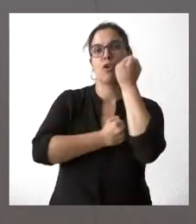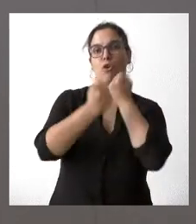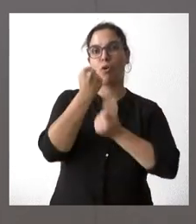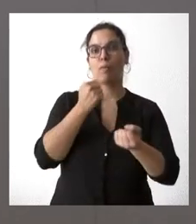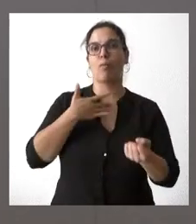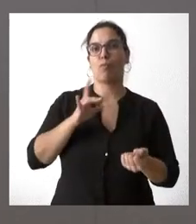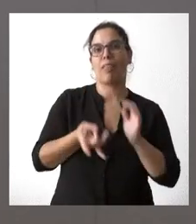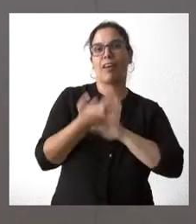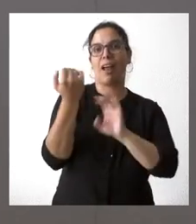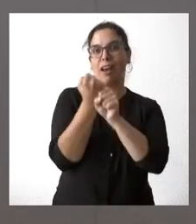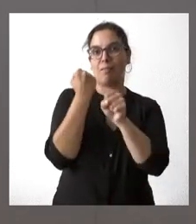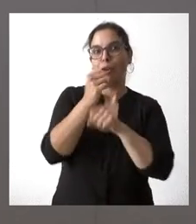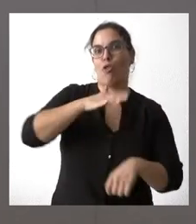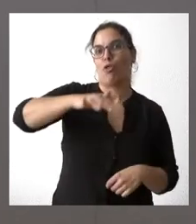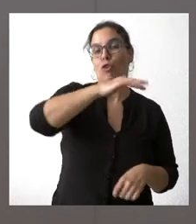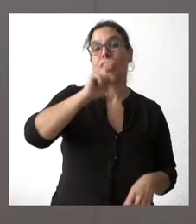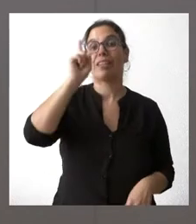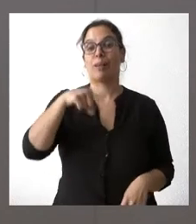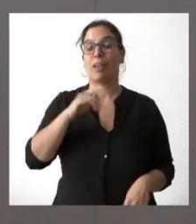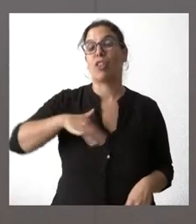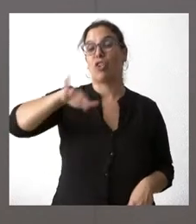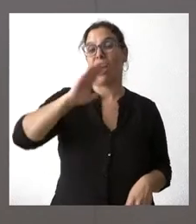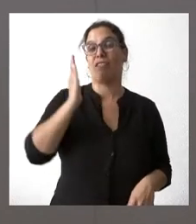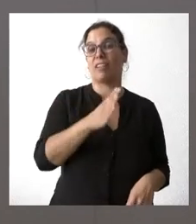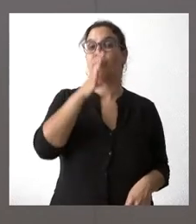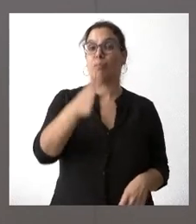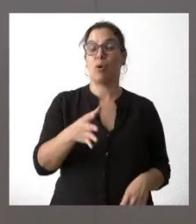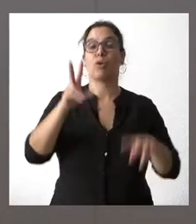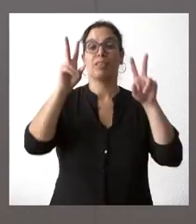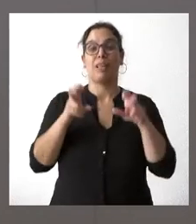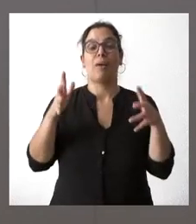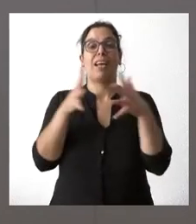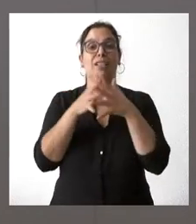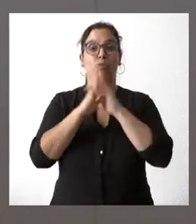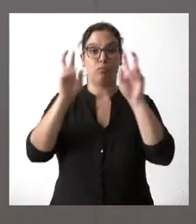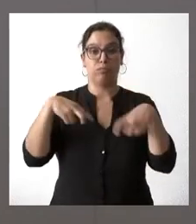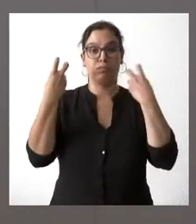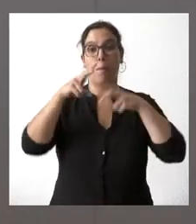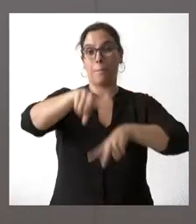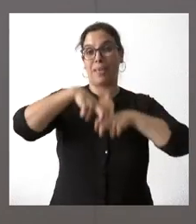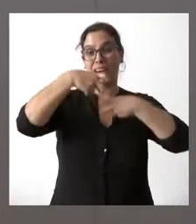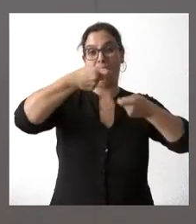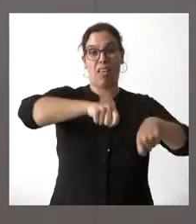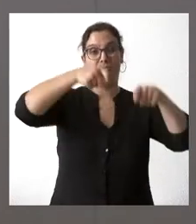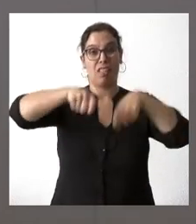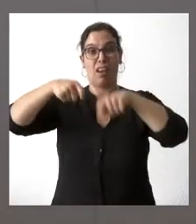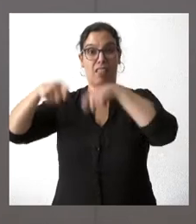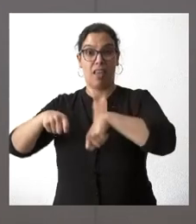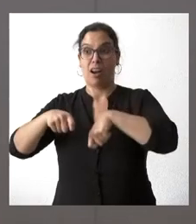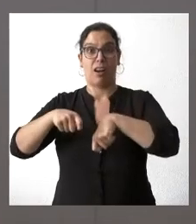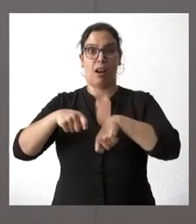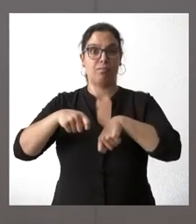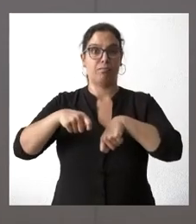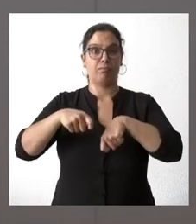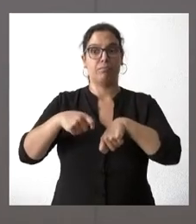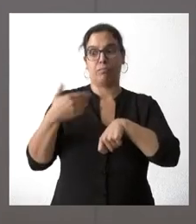empleo en todo ese territorio. Además, son zonas afectadas por la reestructuración de las cuencas mineras y de la actividad minera. Por tanto, estamos